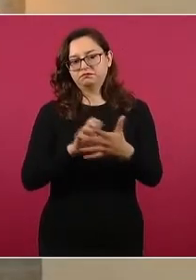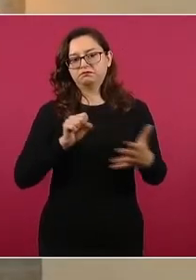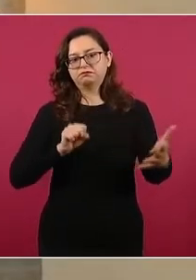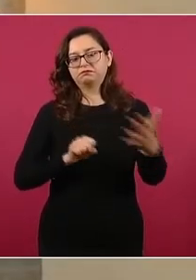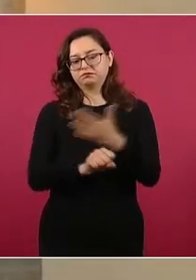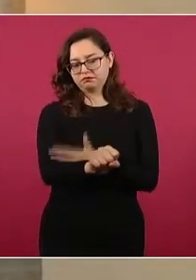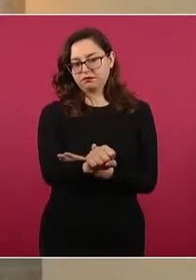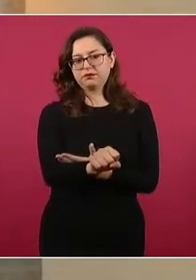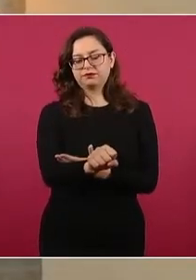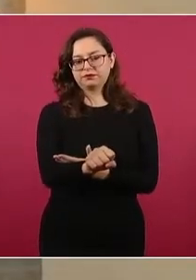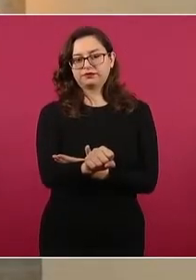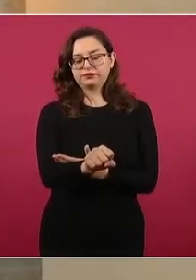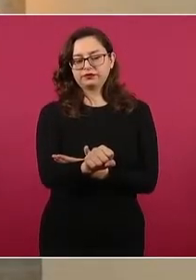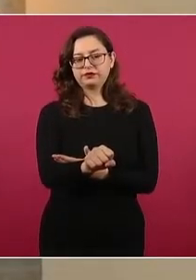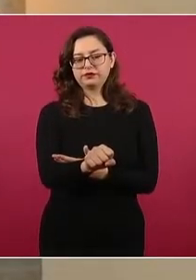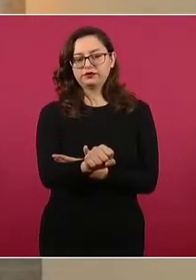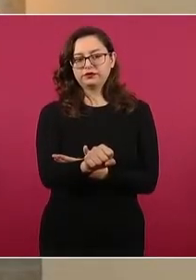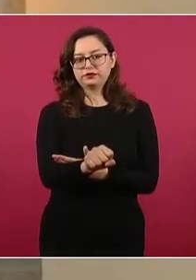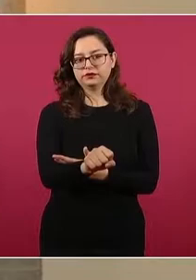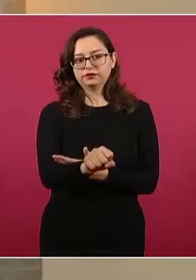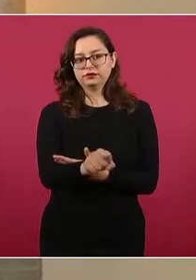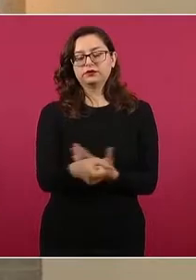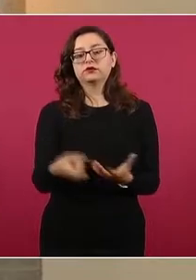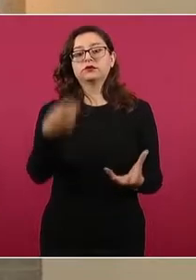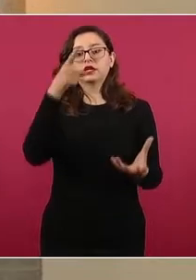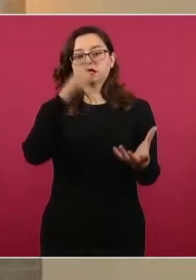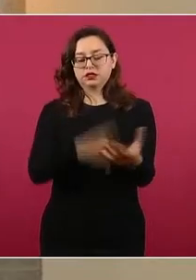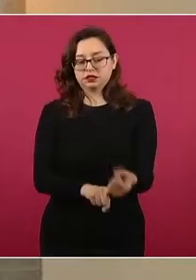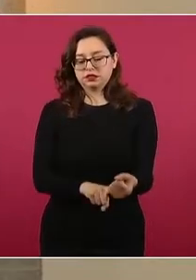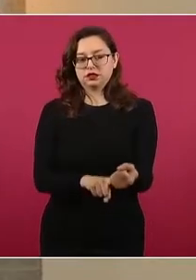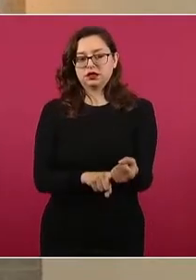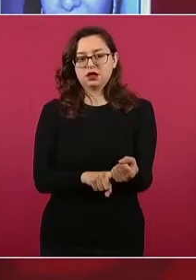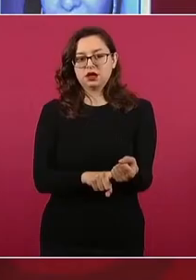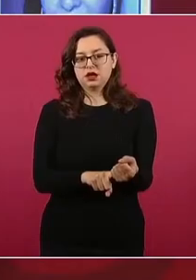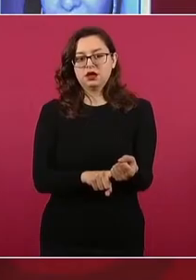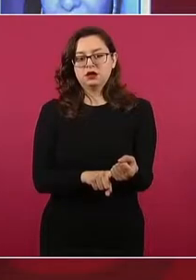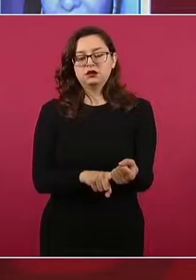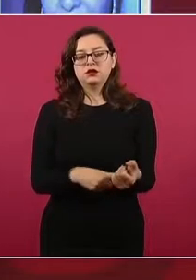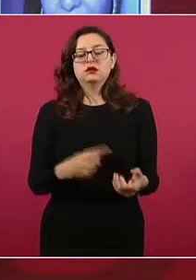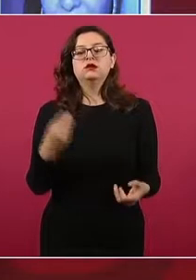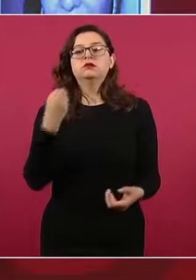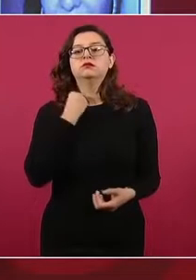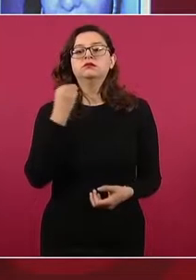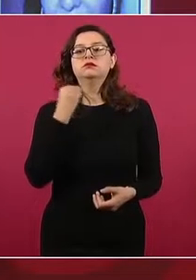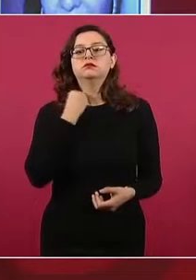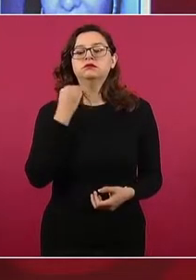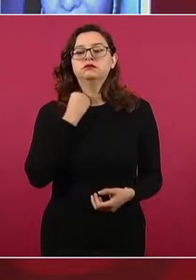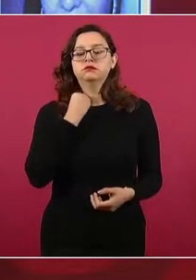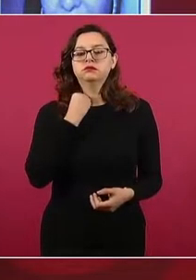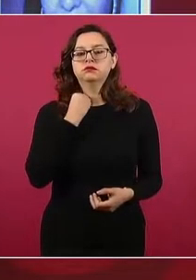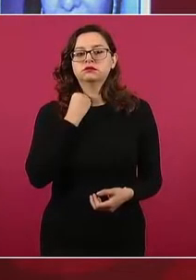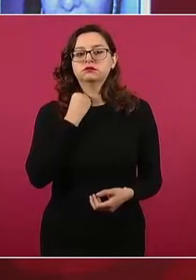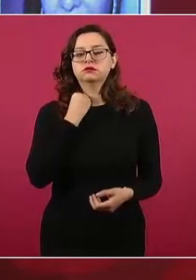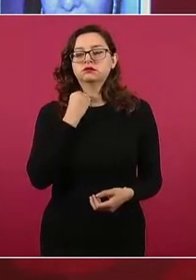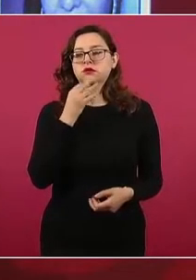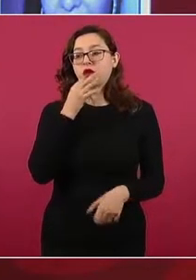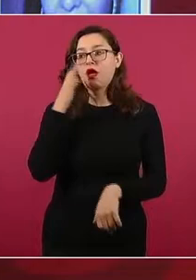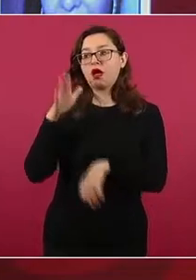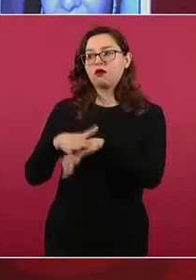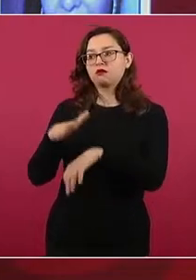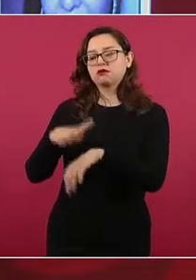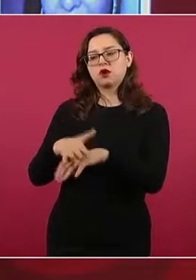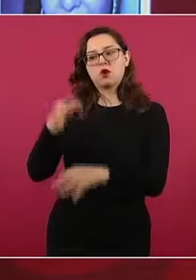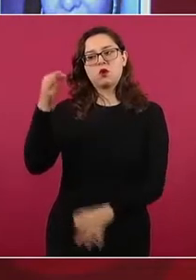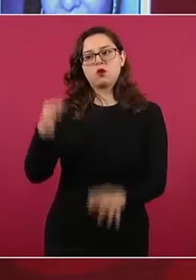y en la misma audiencia la defensa solicitó la terminación anticipada del